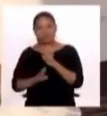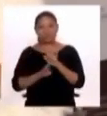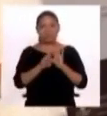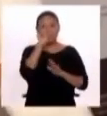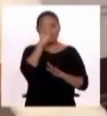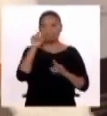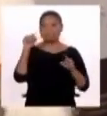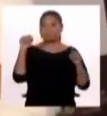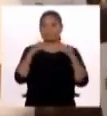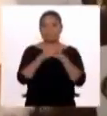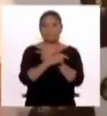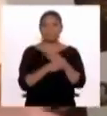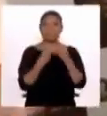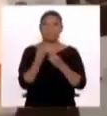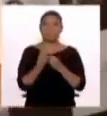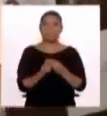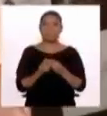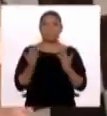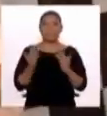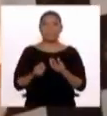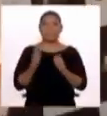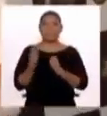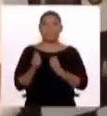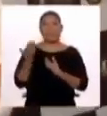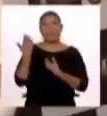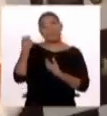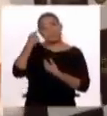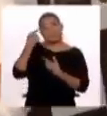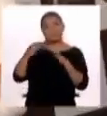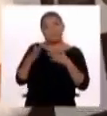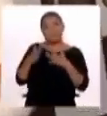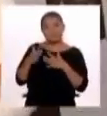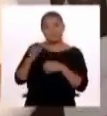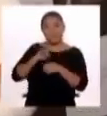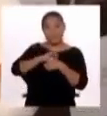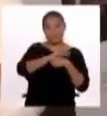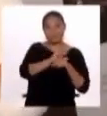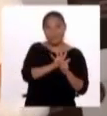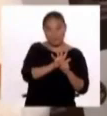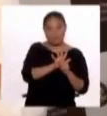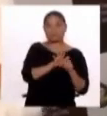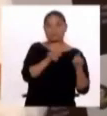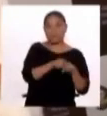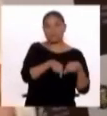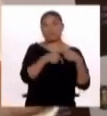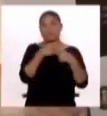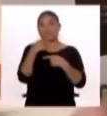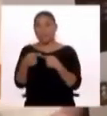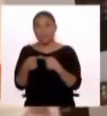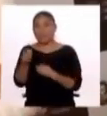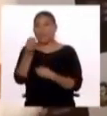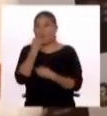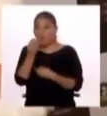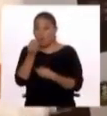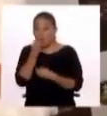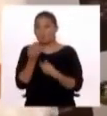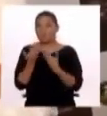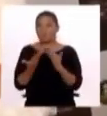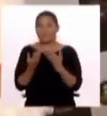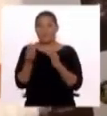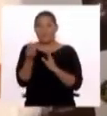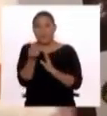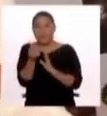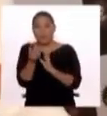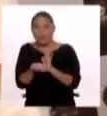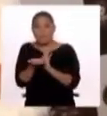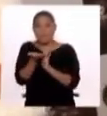incrementó? Posiblemente, no solamente por la pandemia, sino también por la crisis agroalimentaria que se está teniendo, la inflación en el precio de los